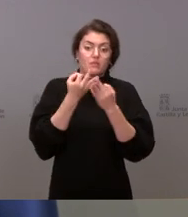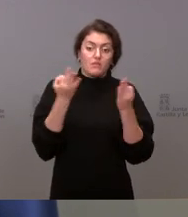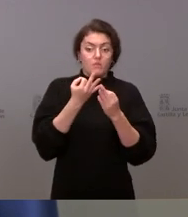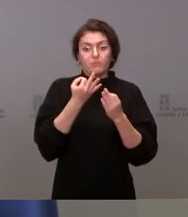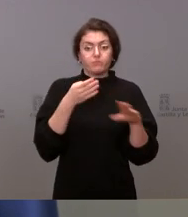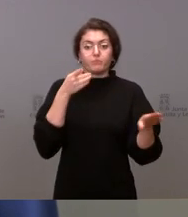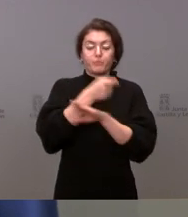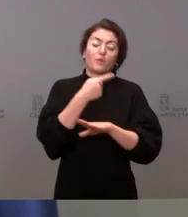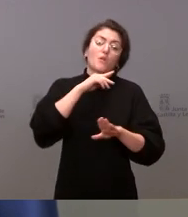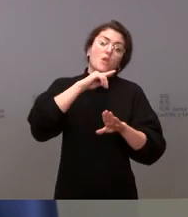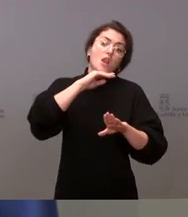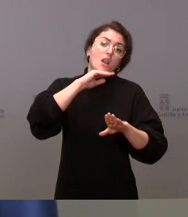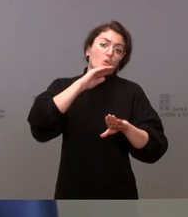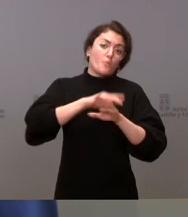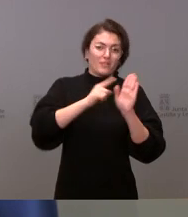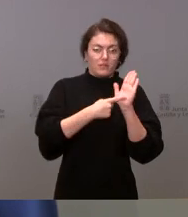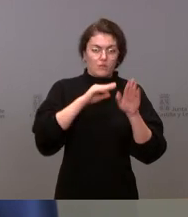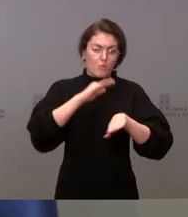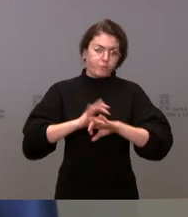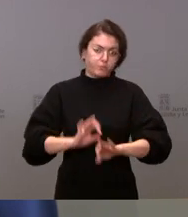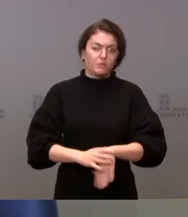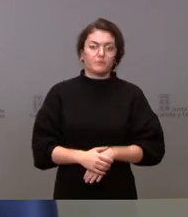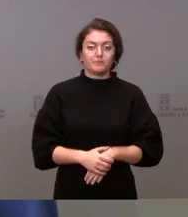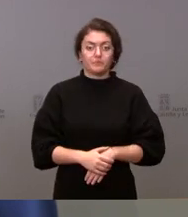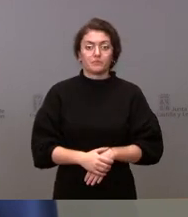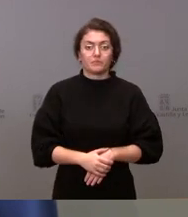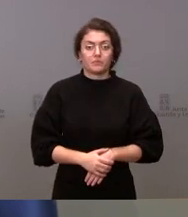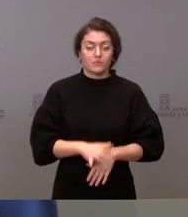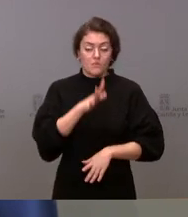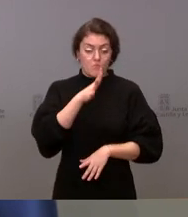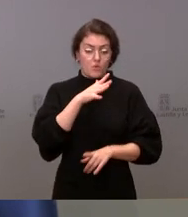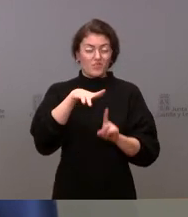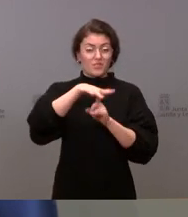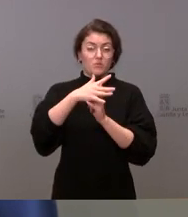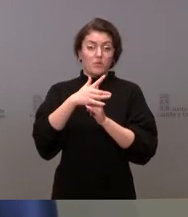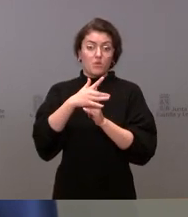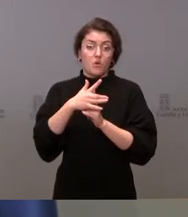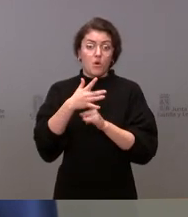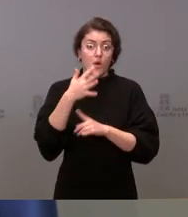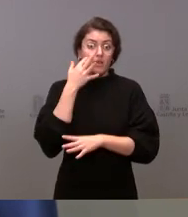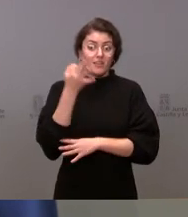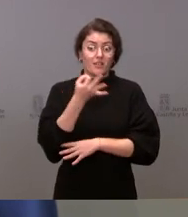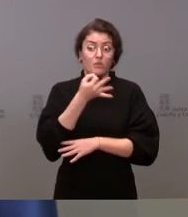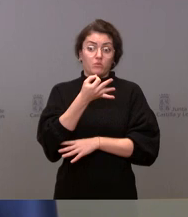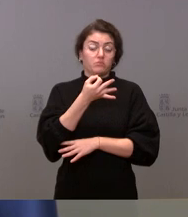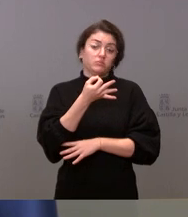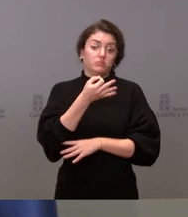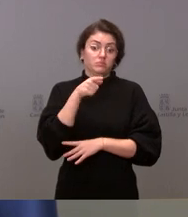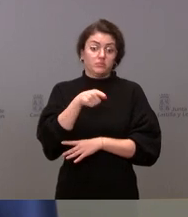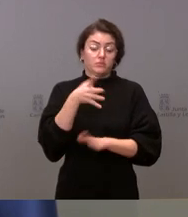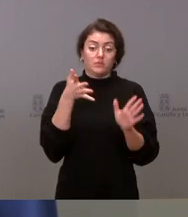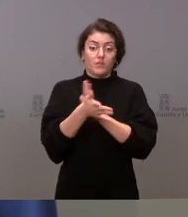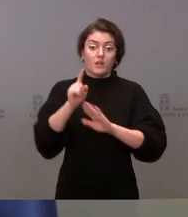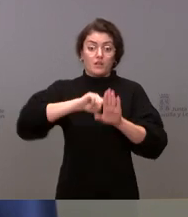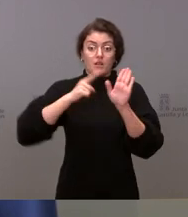cumplirla y hay una situación de riesgo que no recomienda incumplir la ley y no hay más que decir